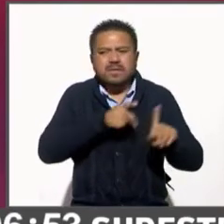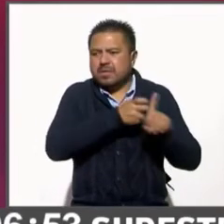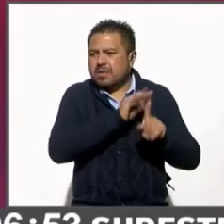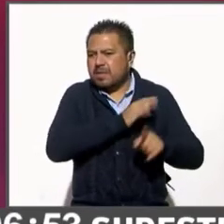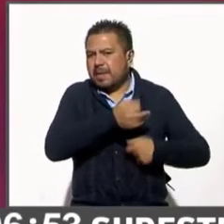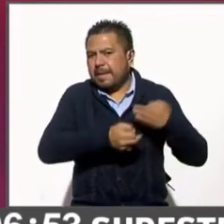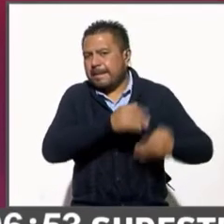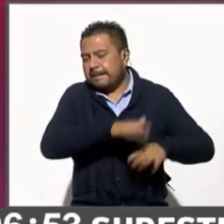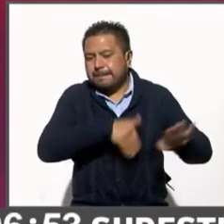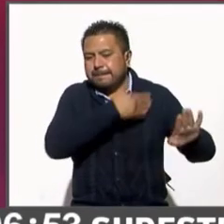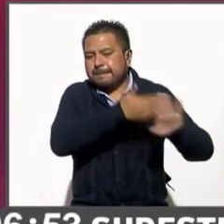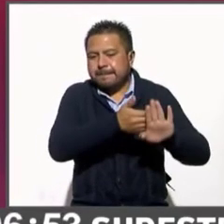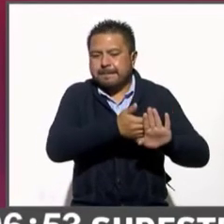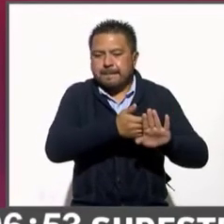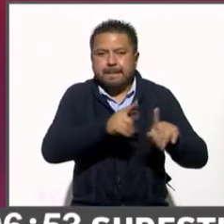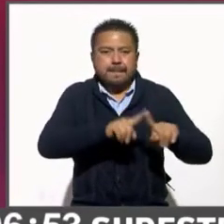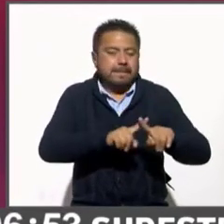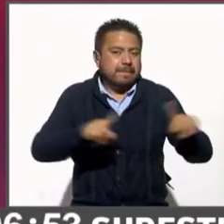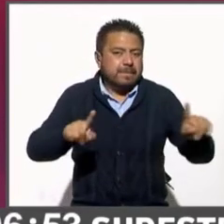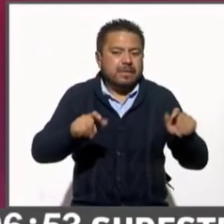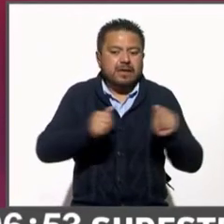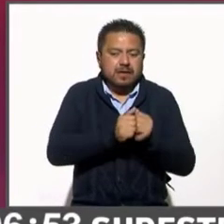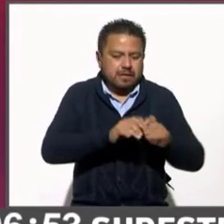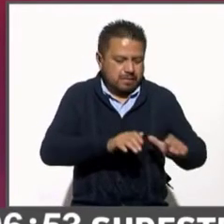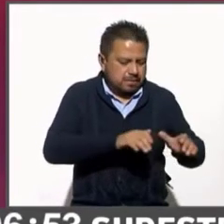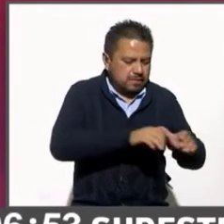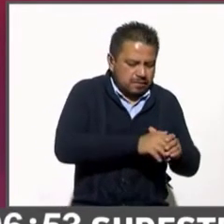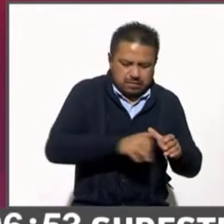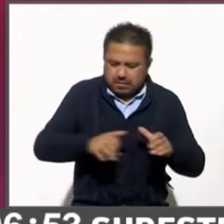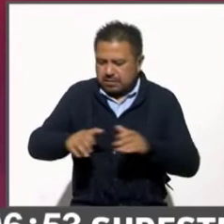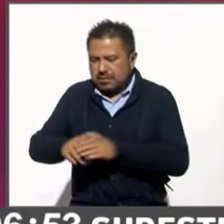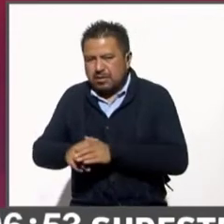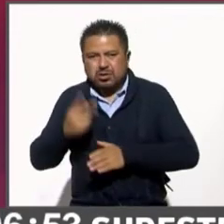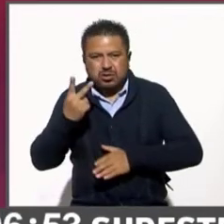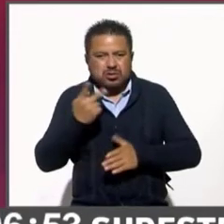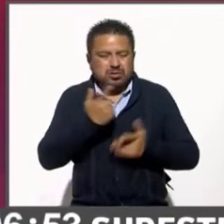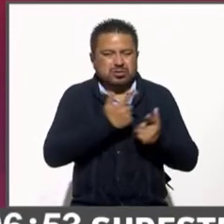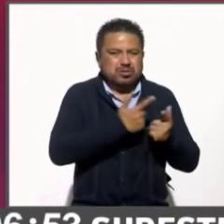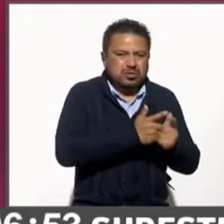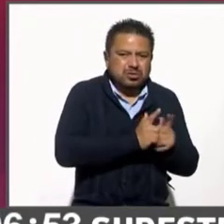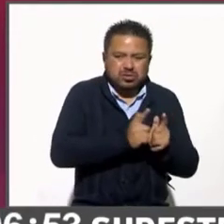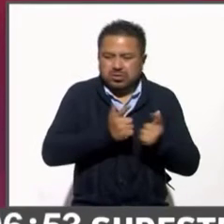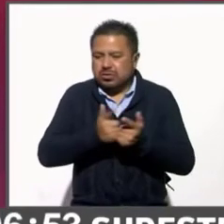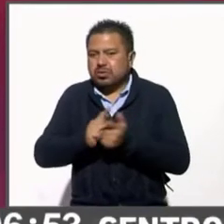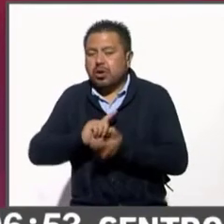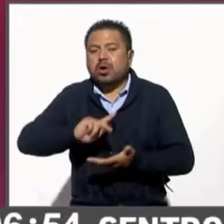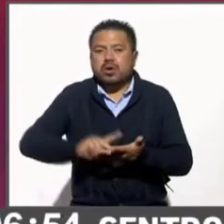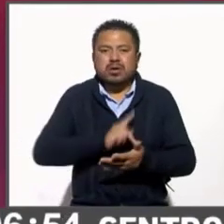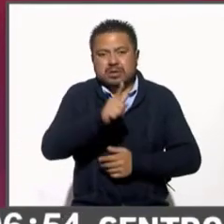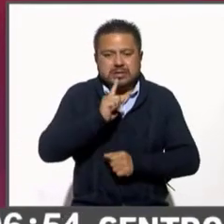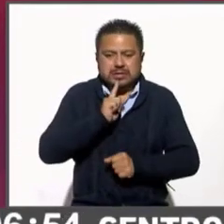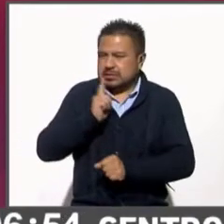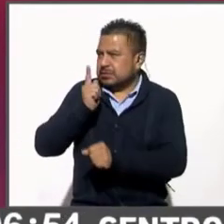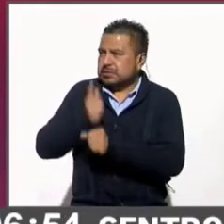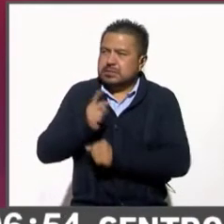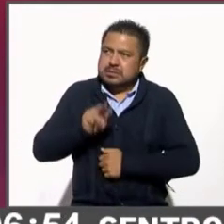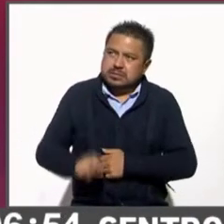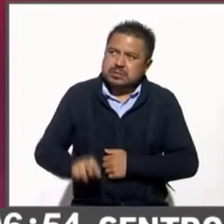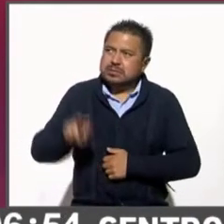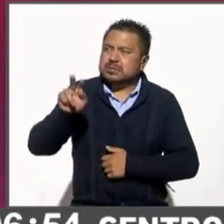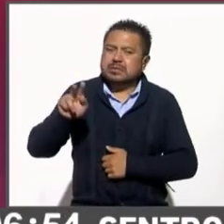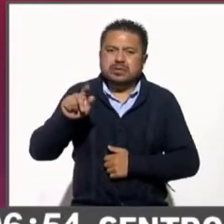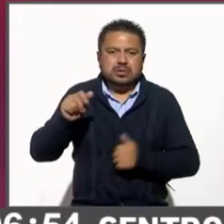diferencias entre uno y otro rubro. Y nuevamente, si ves sus evaluaciones de gobierno,